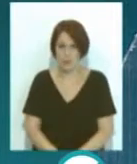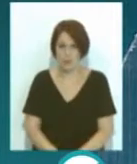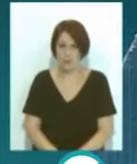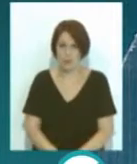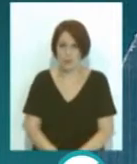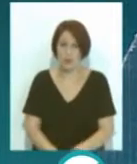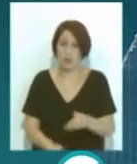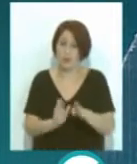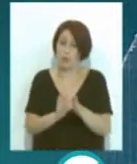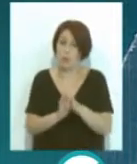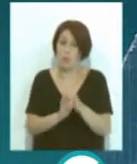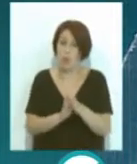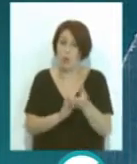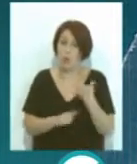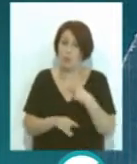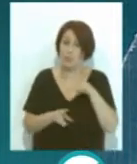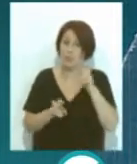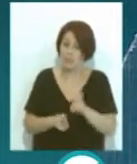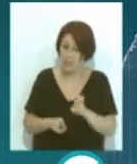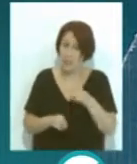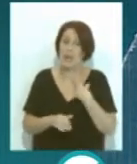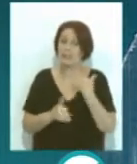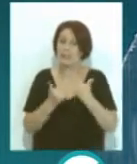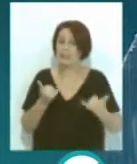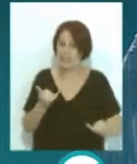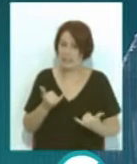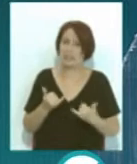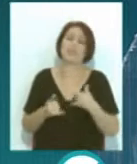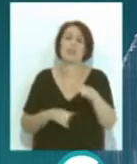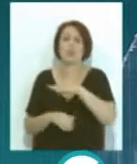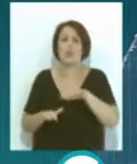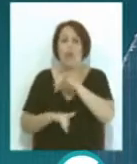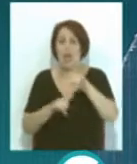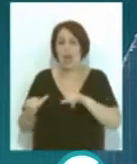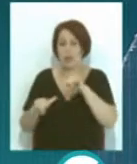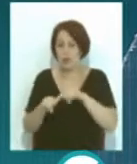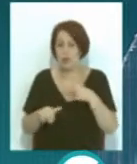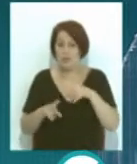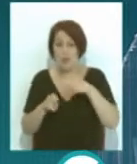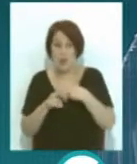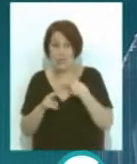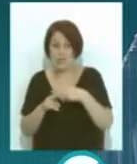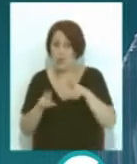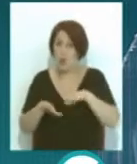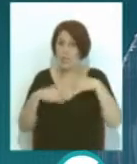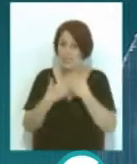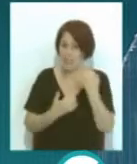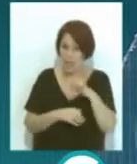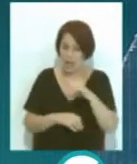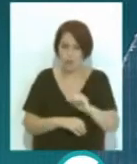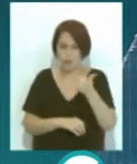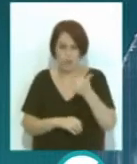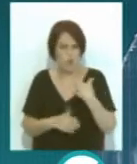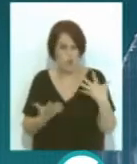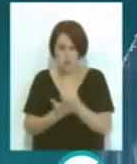Y seguimos la pista también de la evolución de la crisis en el sector aeronáutico. En el plano político, el Senado ha aprobado por